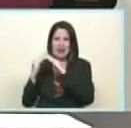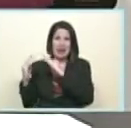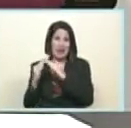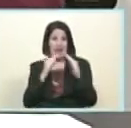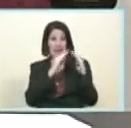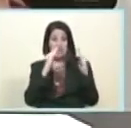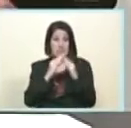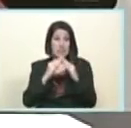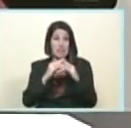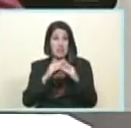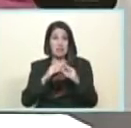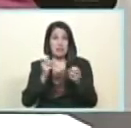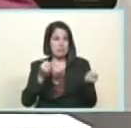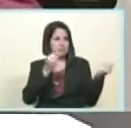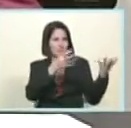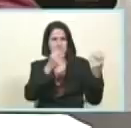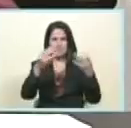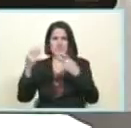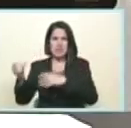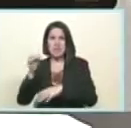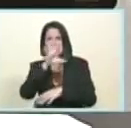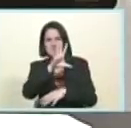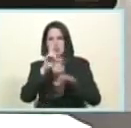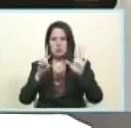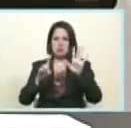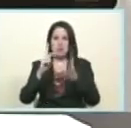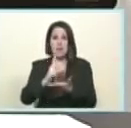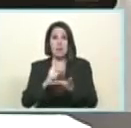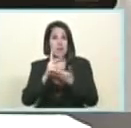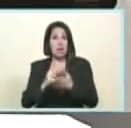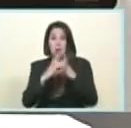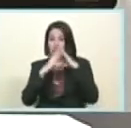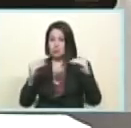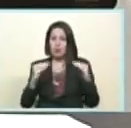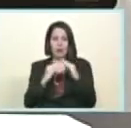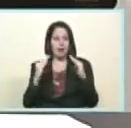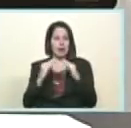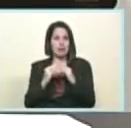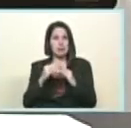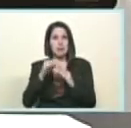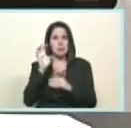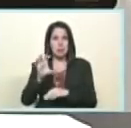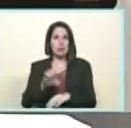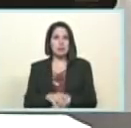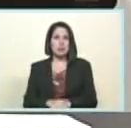creamos el formato para que le llegue sus 5 o 6 kilos de pernil a todos los hogares del país